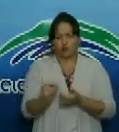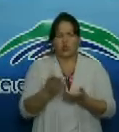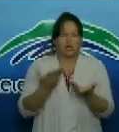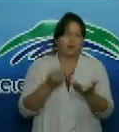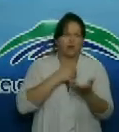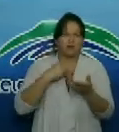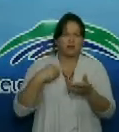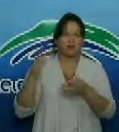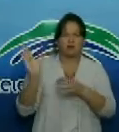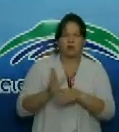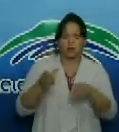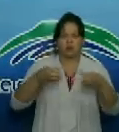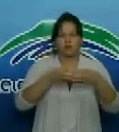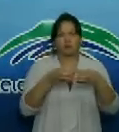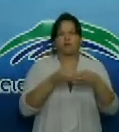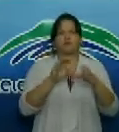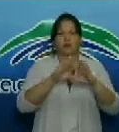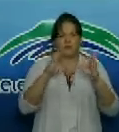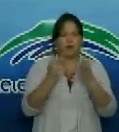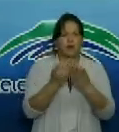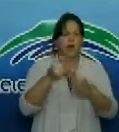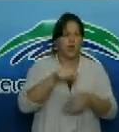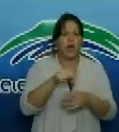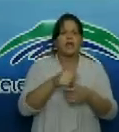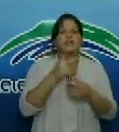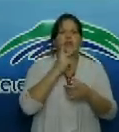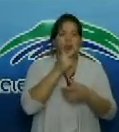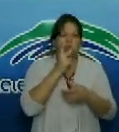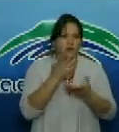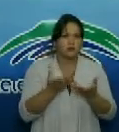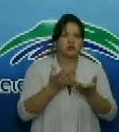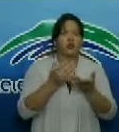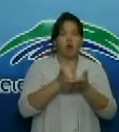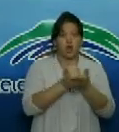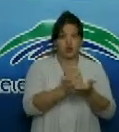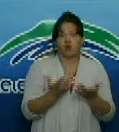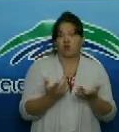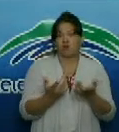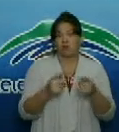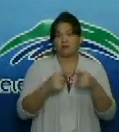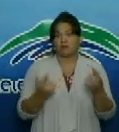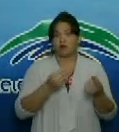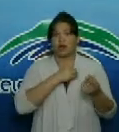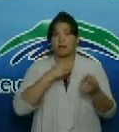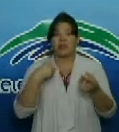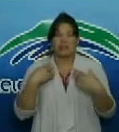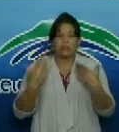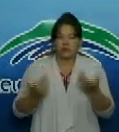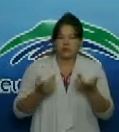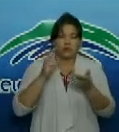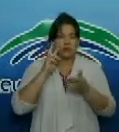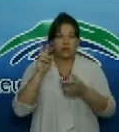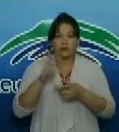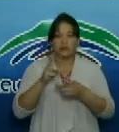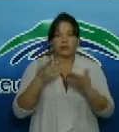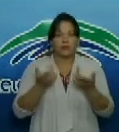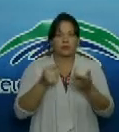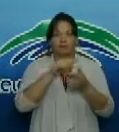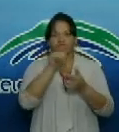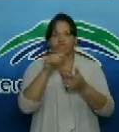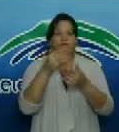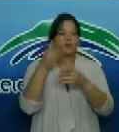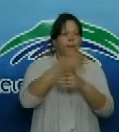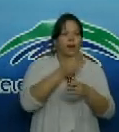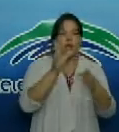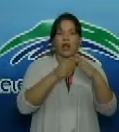consultorio y contribuyen a mejorar la salud del pueblo la medicina contempla en gran parte la pesquisa activa que forma